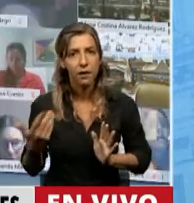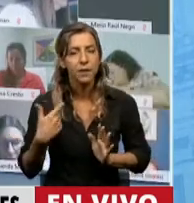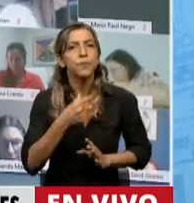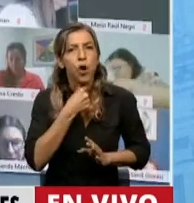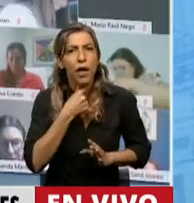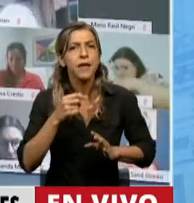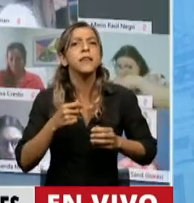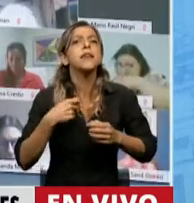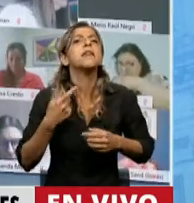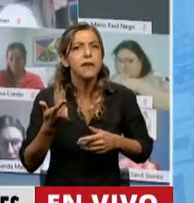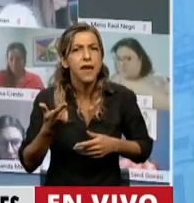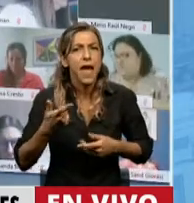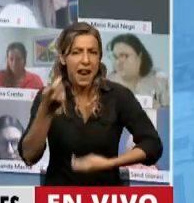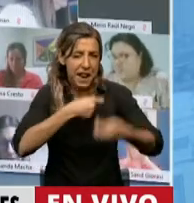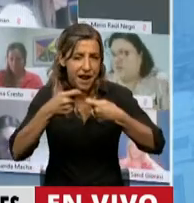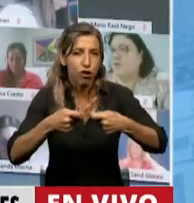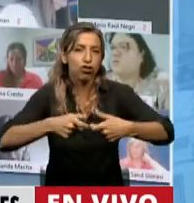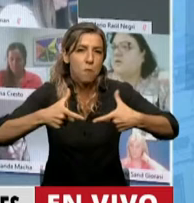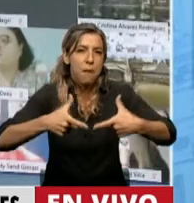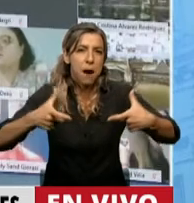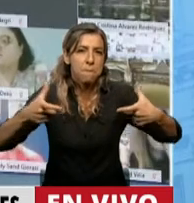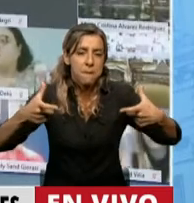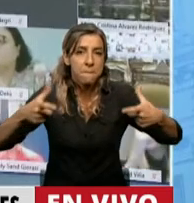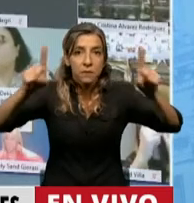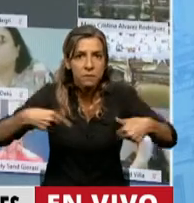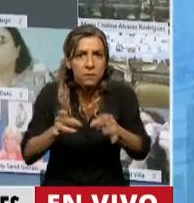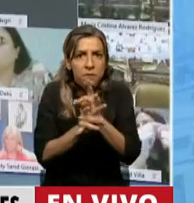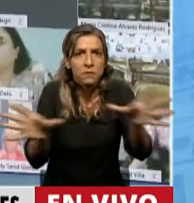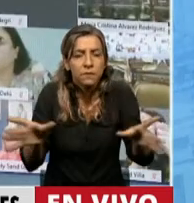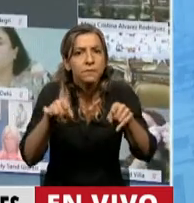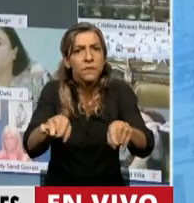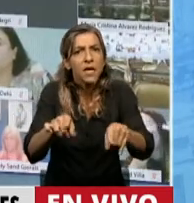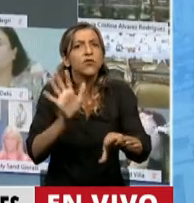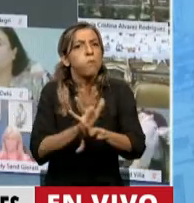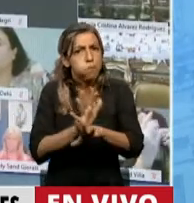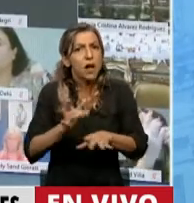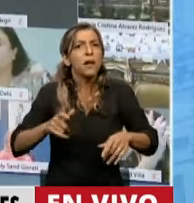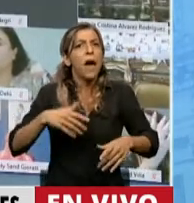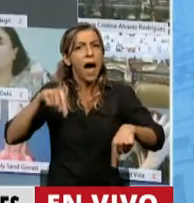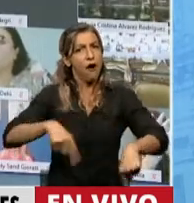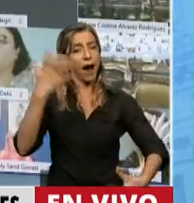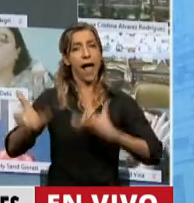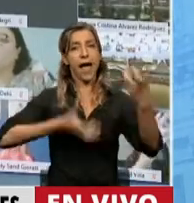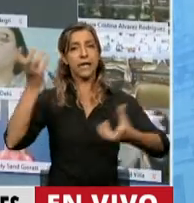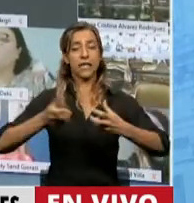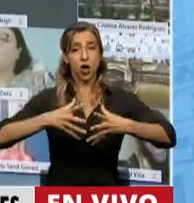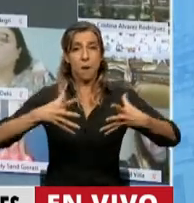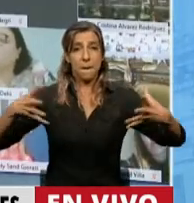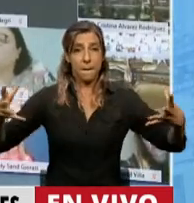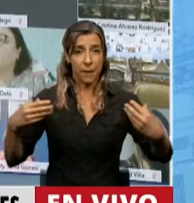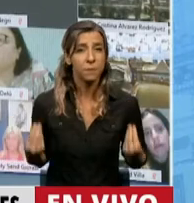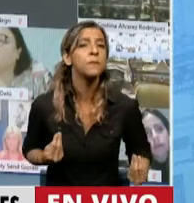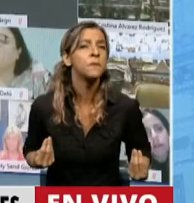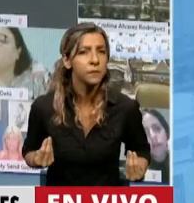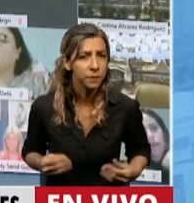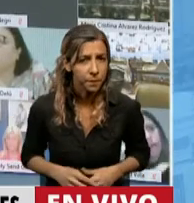agronegocio, de los agrotóxicos, porque ese es el objetivo de los incendios que se desarrollan sin control. Entonces,